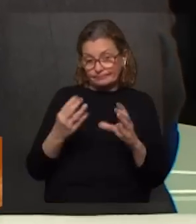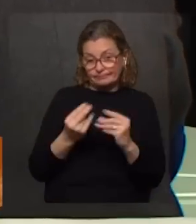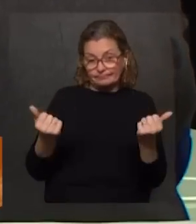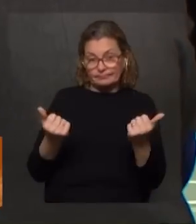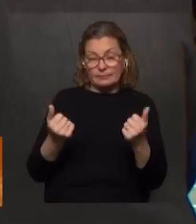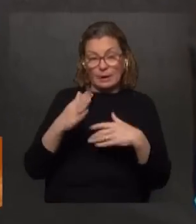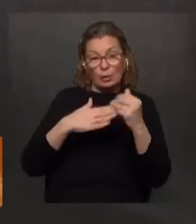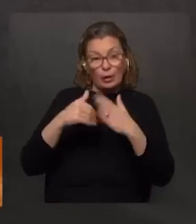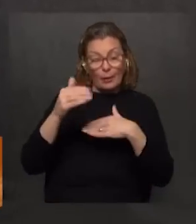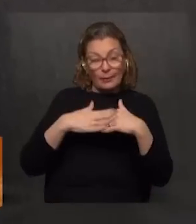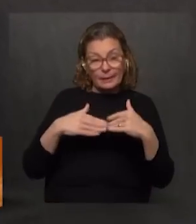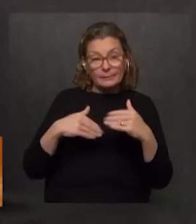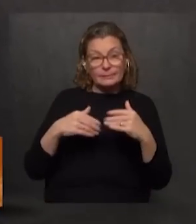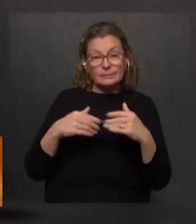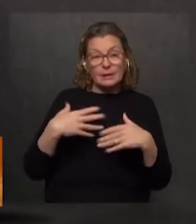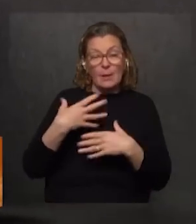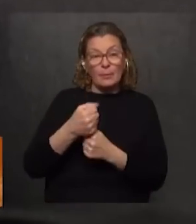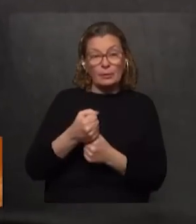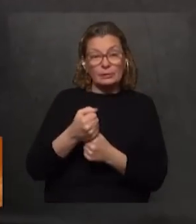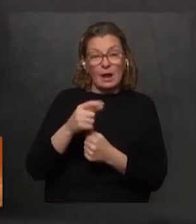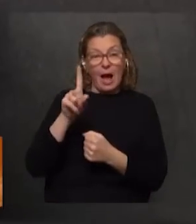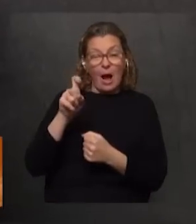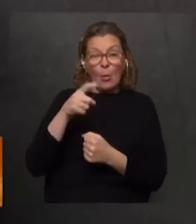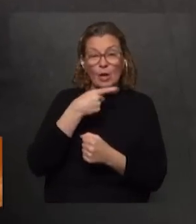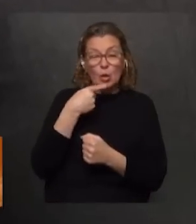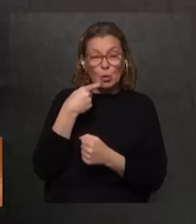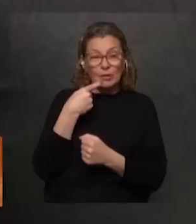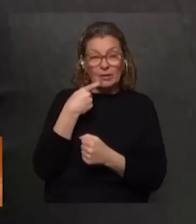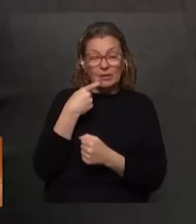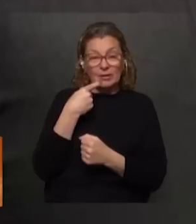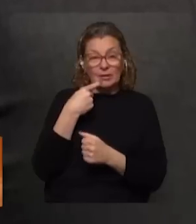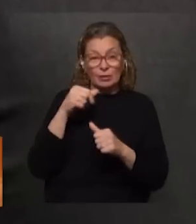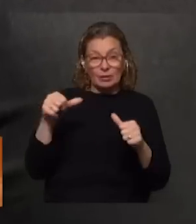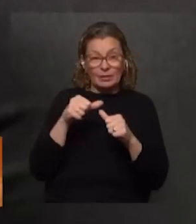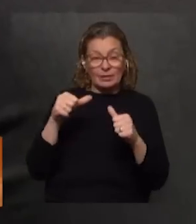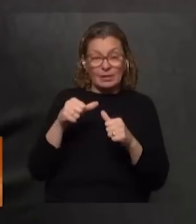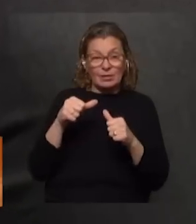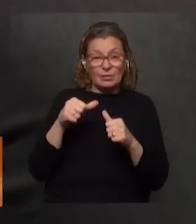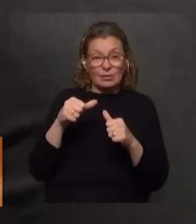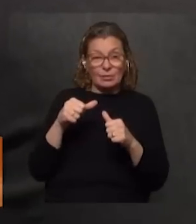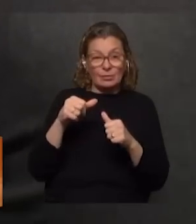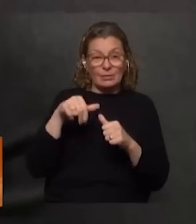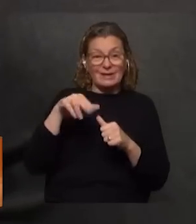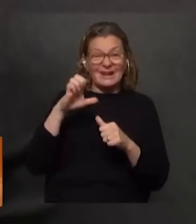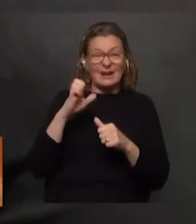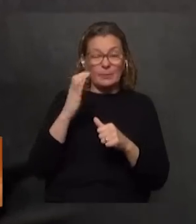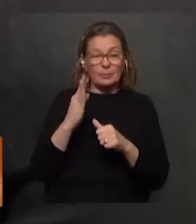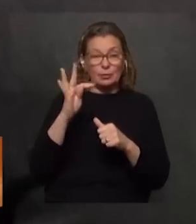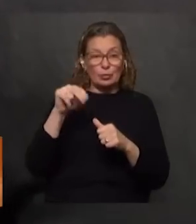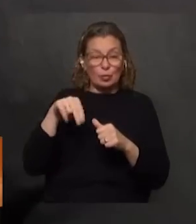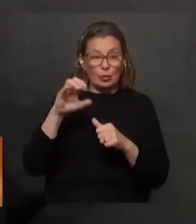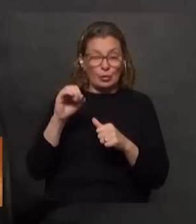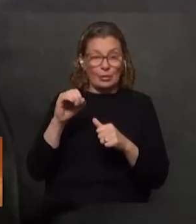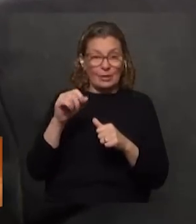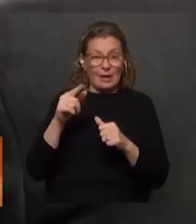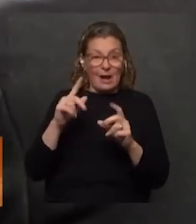se hizo una obra que aporta más caudal de agua dulce que el diseño de la planta del Neptuno es decir al final cuando